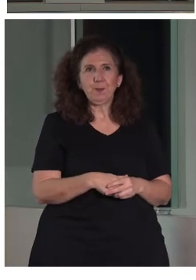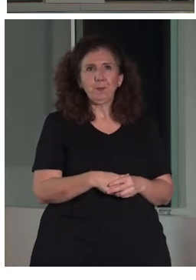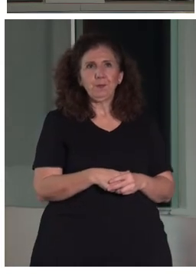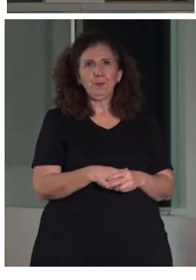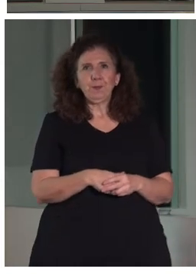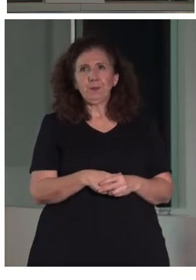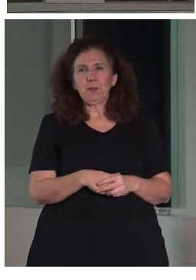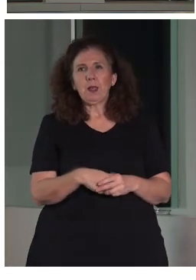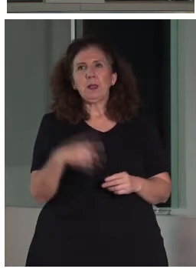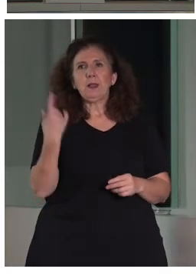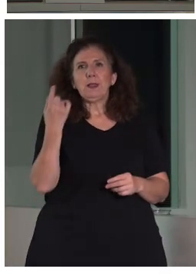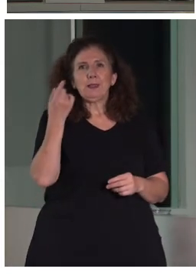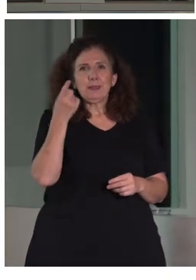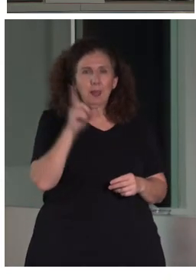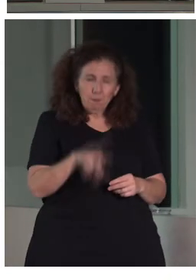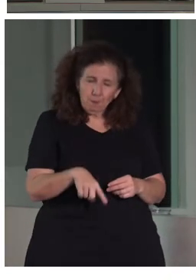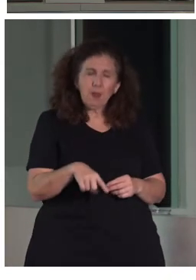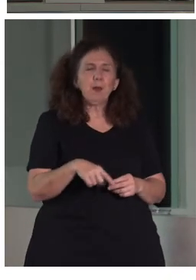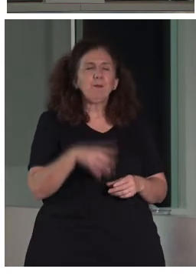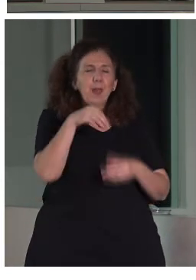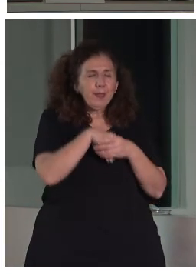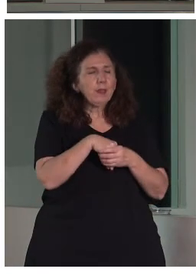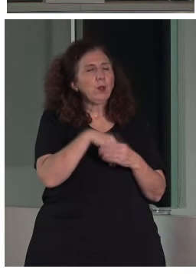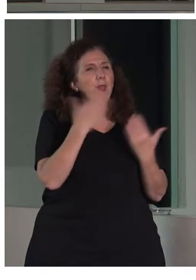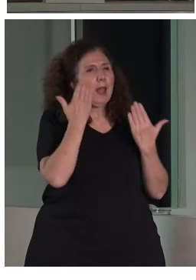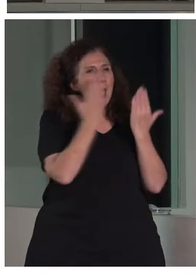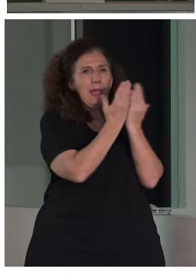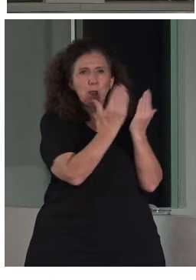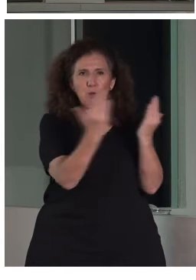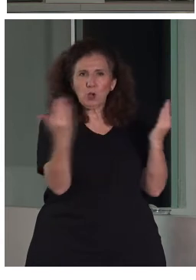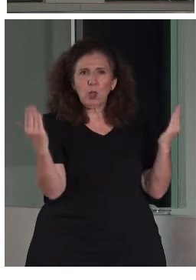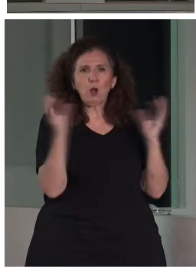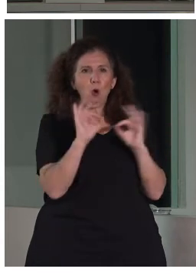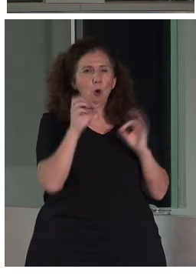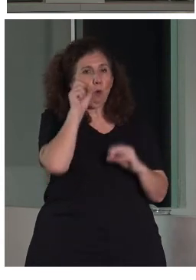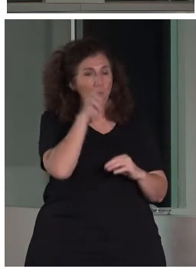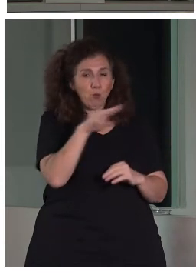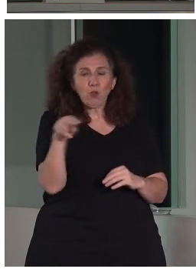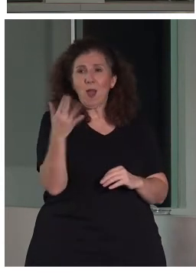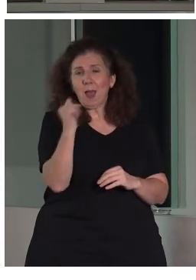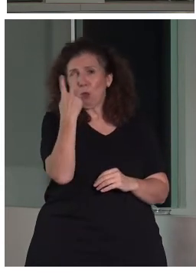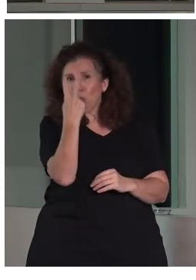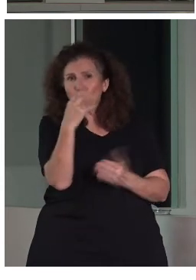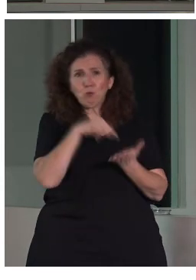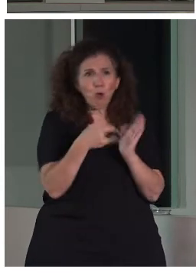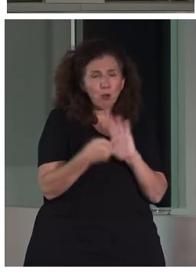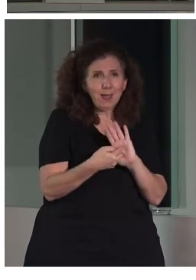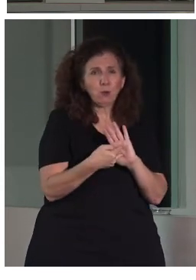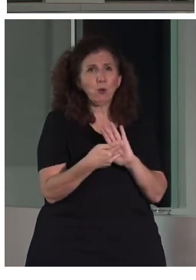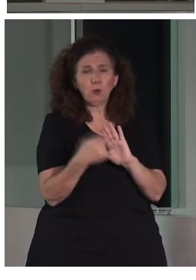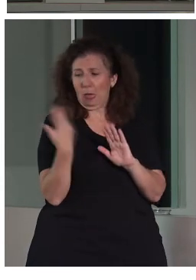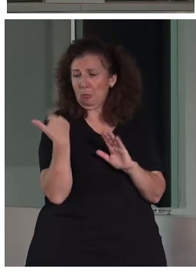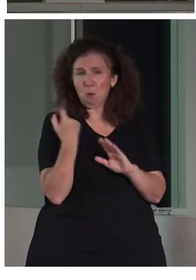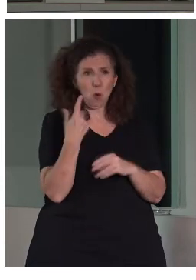Y, por supuesto, en las exposiciones y en los propios museos, por ejemplo, tenemos dos proyectos que hemos hecho